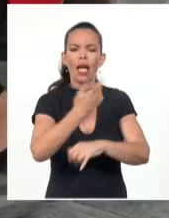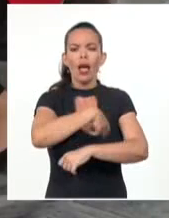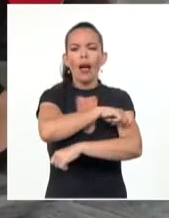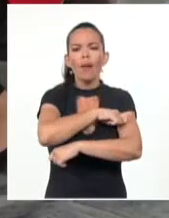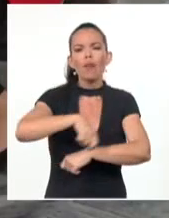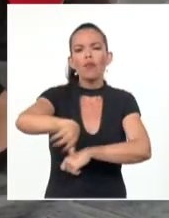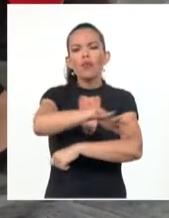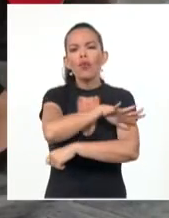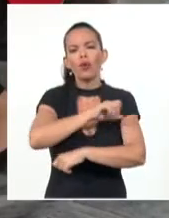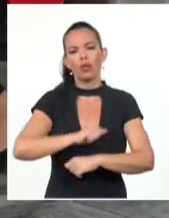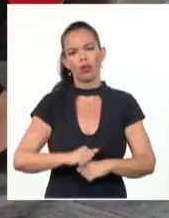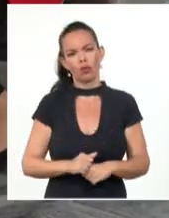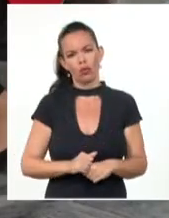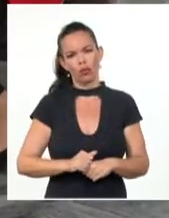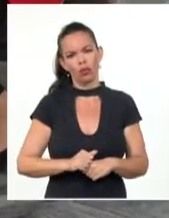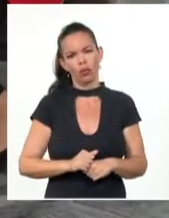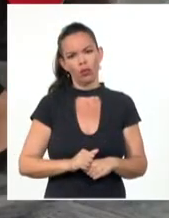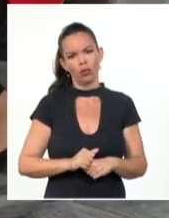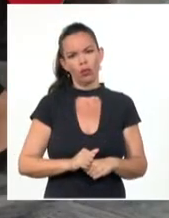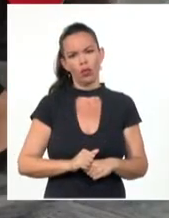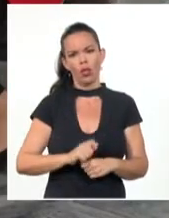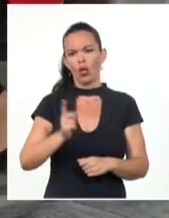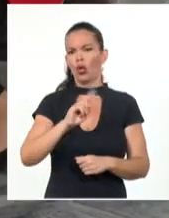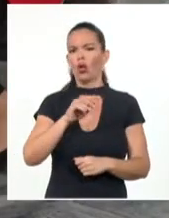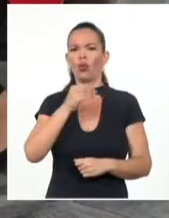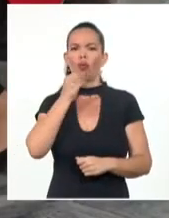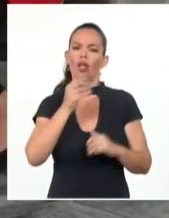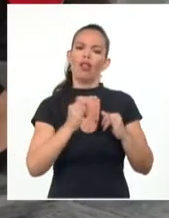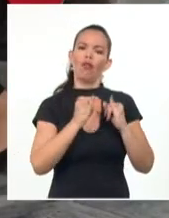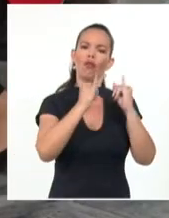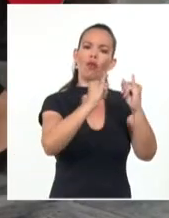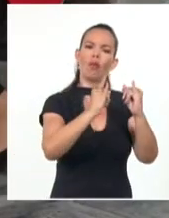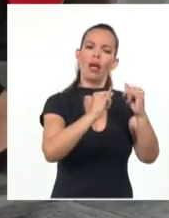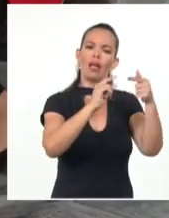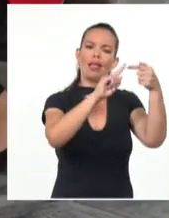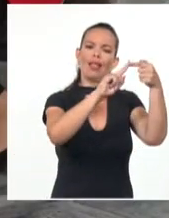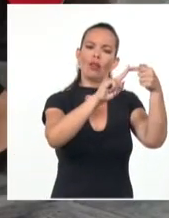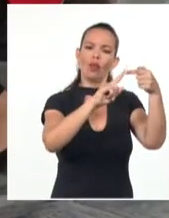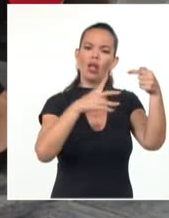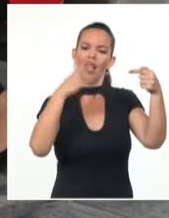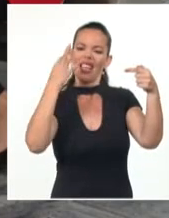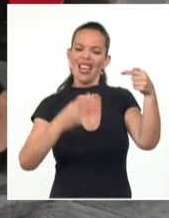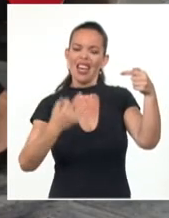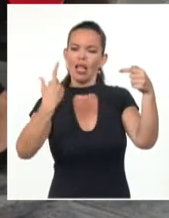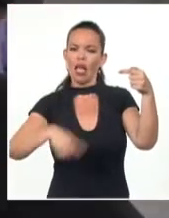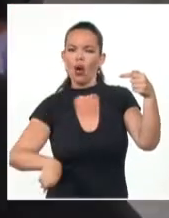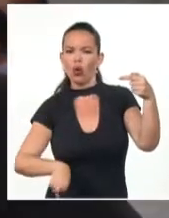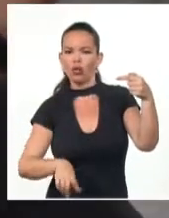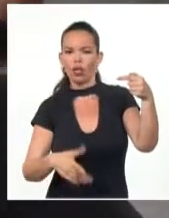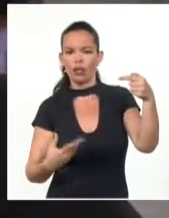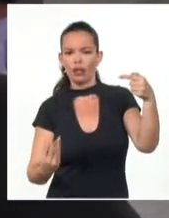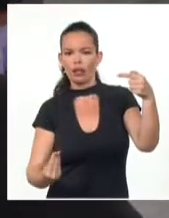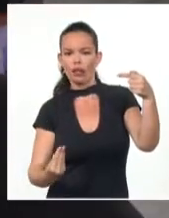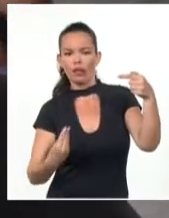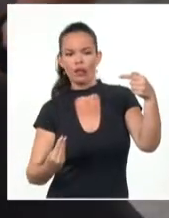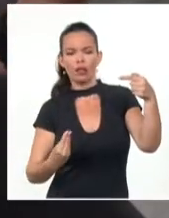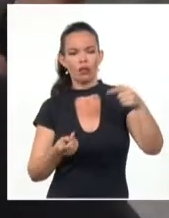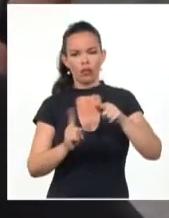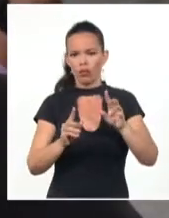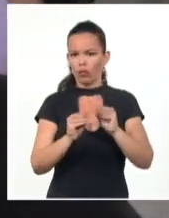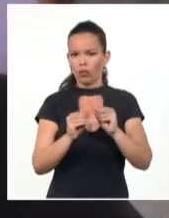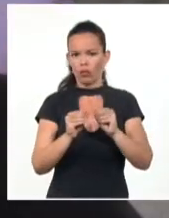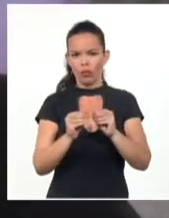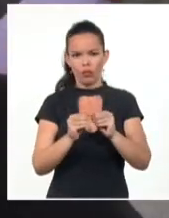haber un divorcio entre los intereses de la gente y los intereses de ese sistema de prensa. Hay que hacer coincidir y hay que darle una fuerza